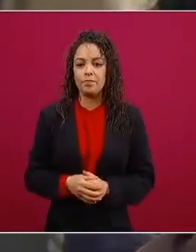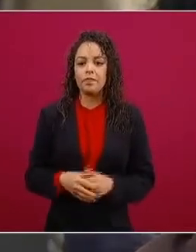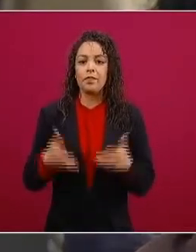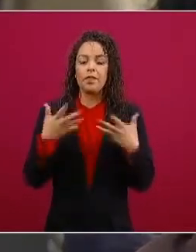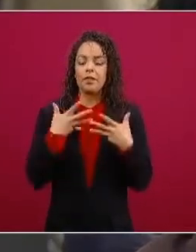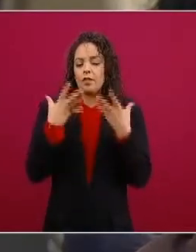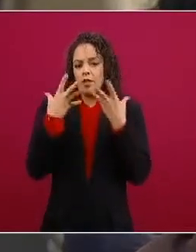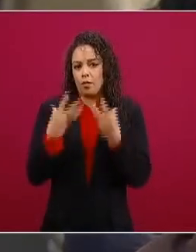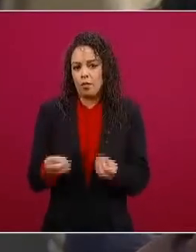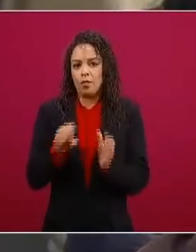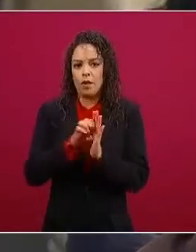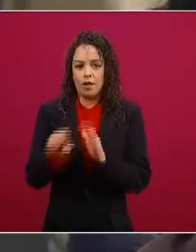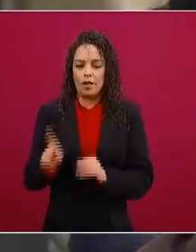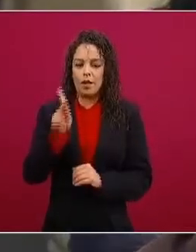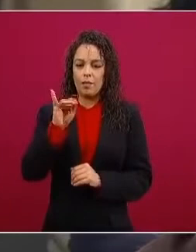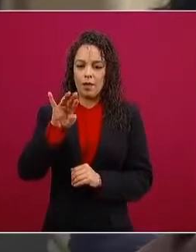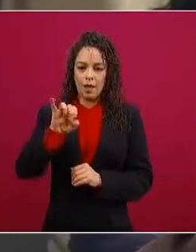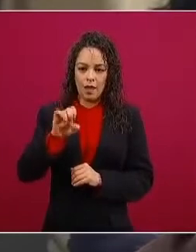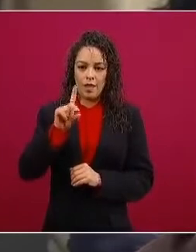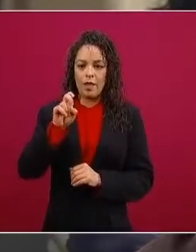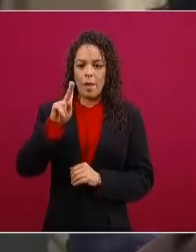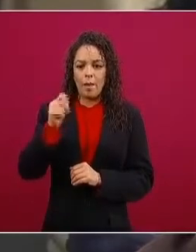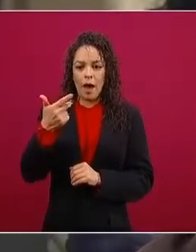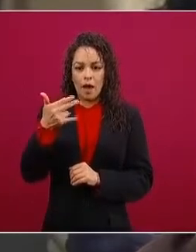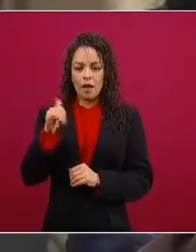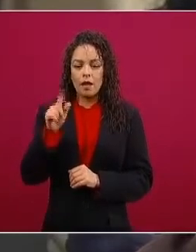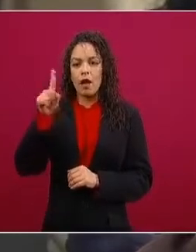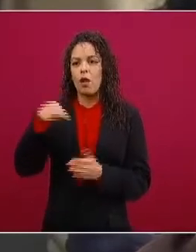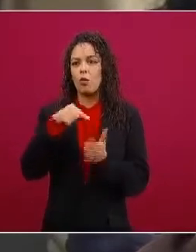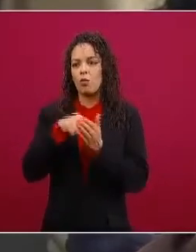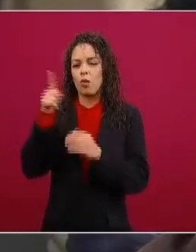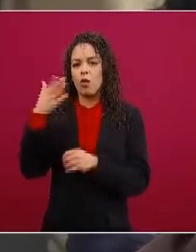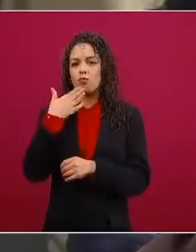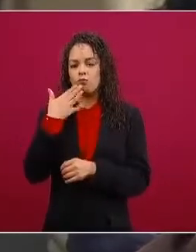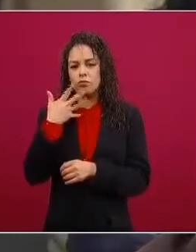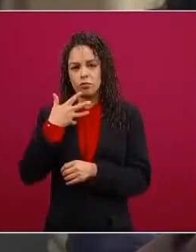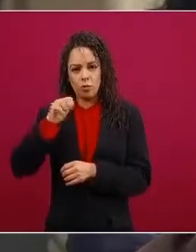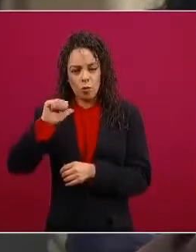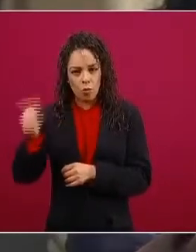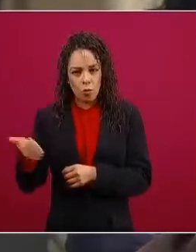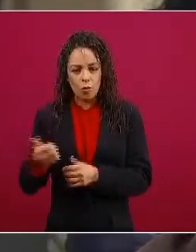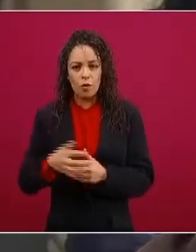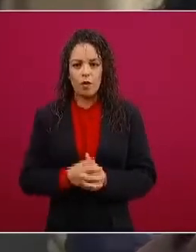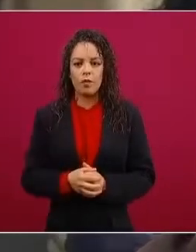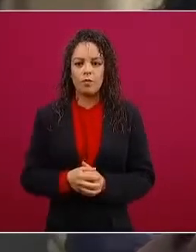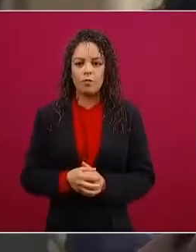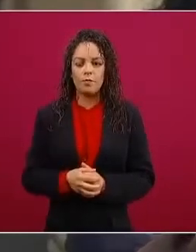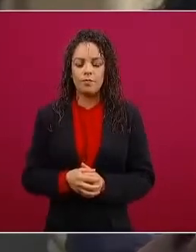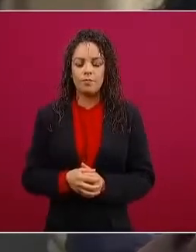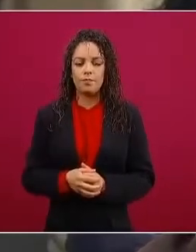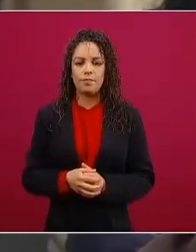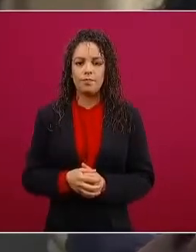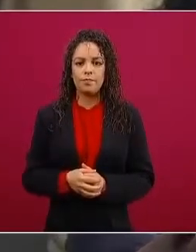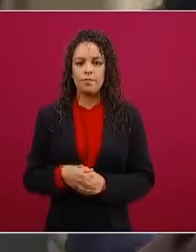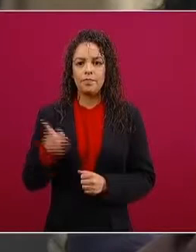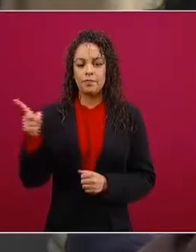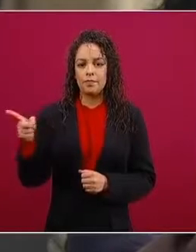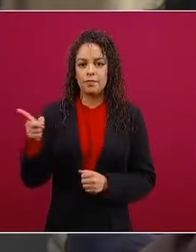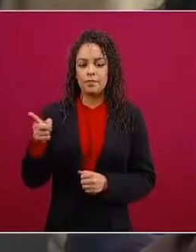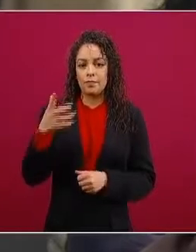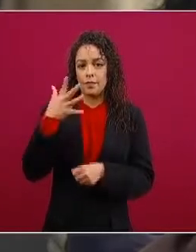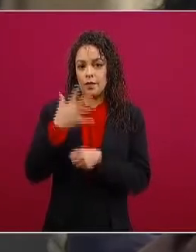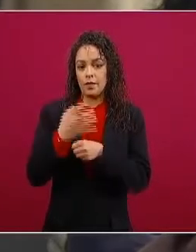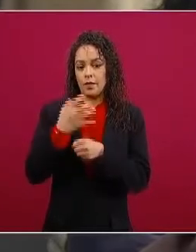como libera radio en sonora y uno de ellos como los de quinto elemento lab